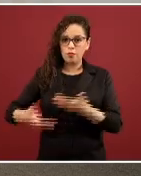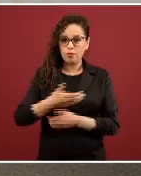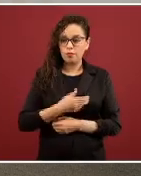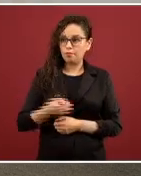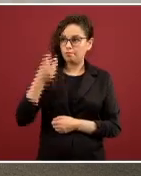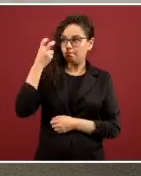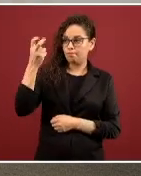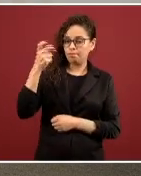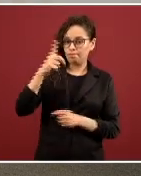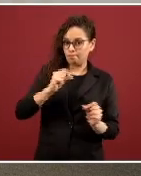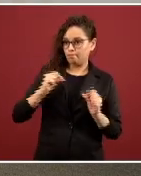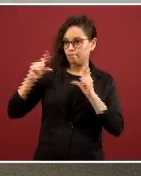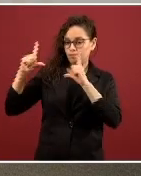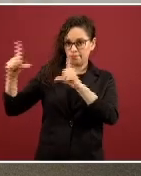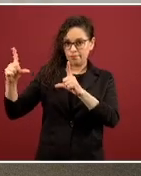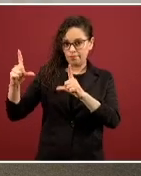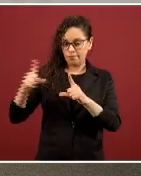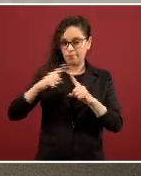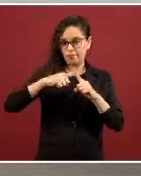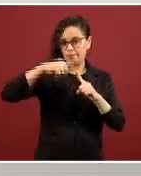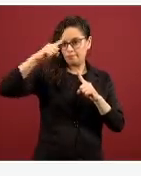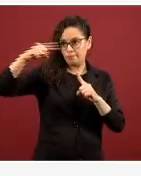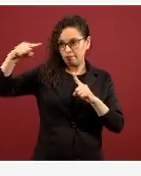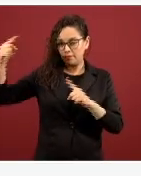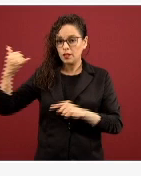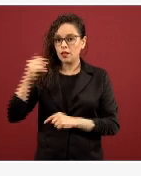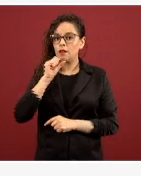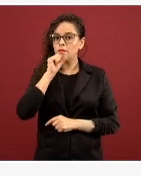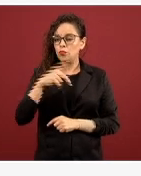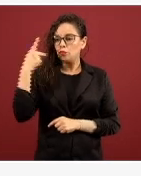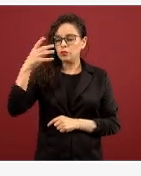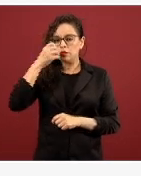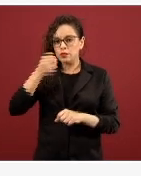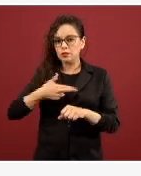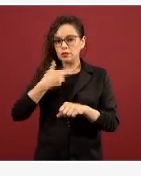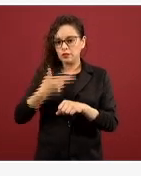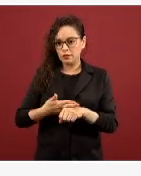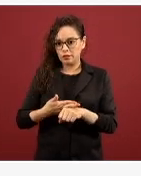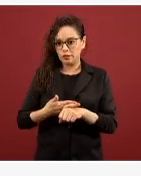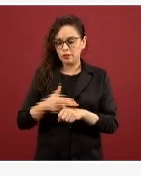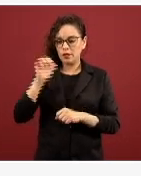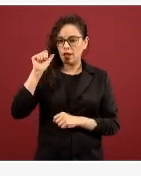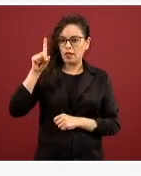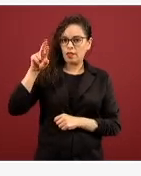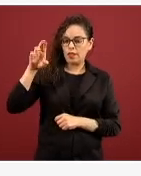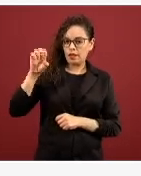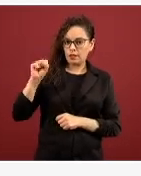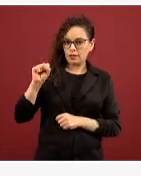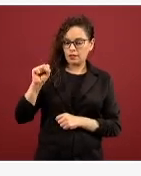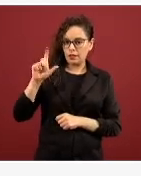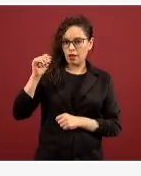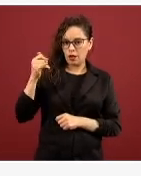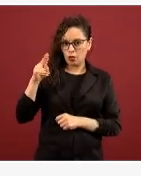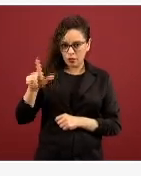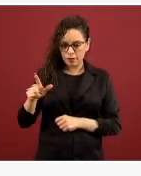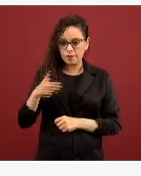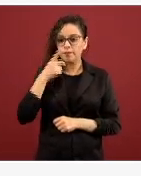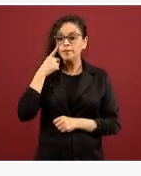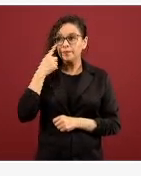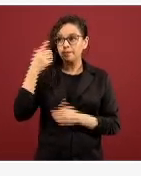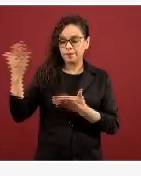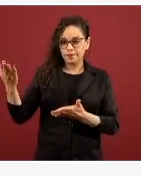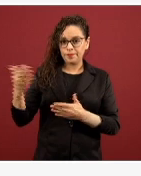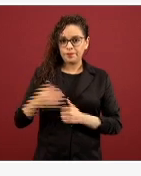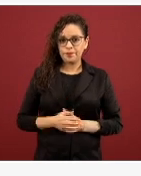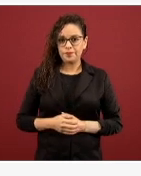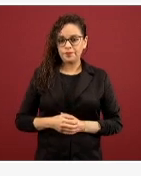gráficas y también su secretario de Movilidad, Andrés Layú. Nos compartieron estas láminas, me voy a